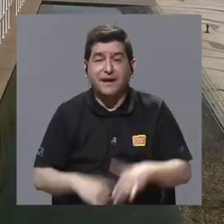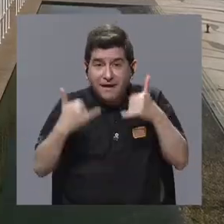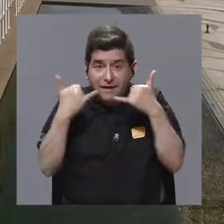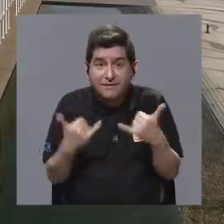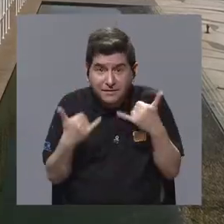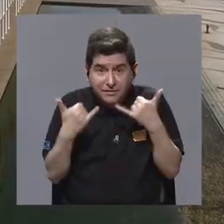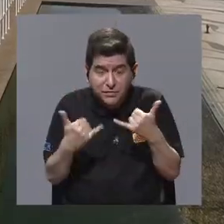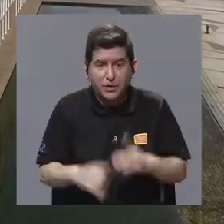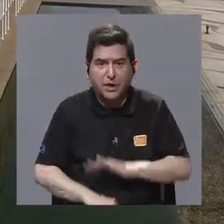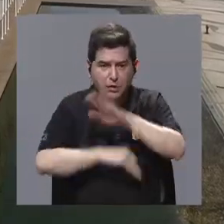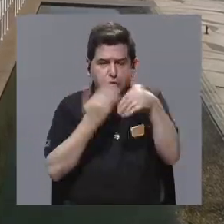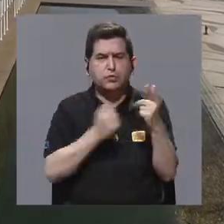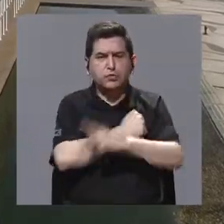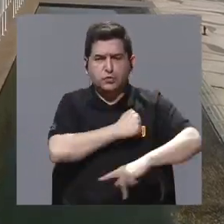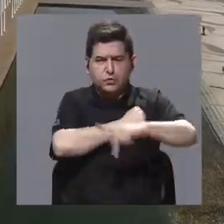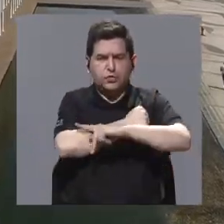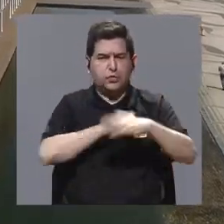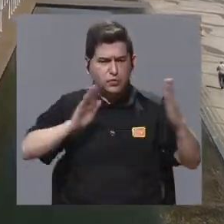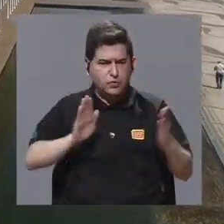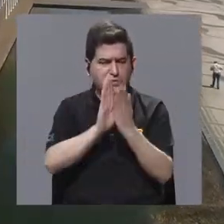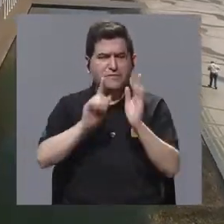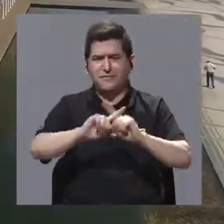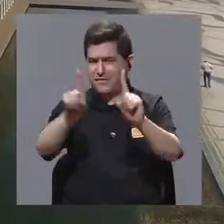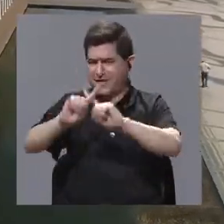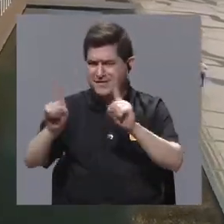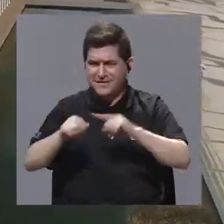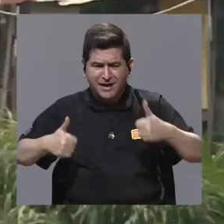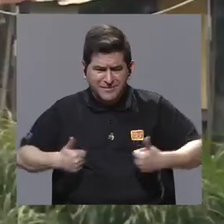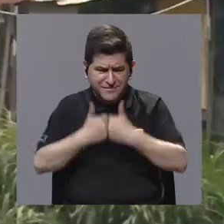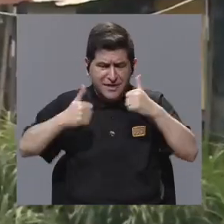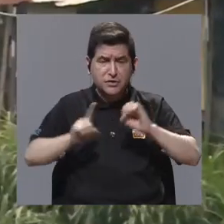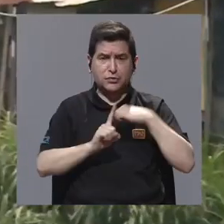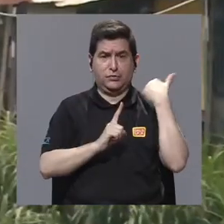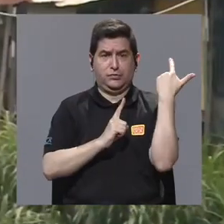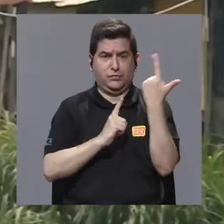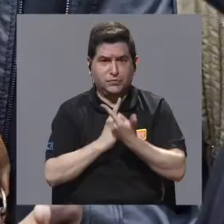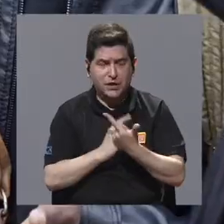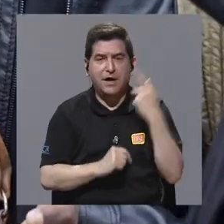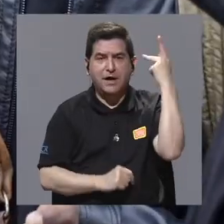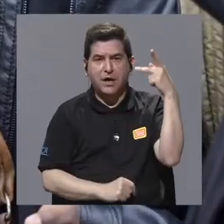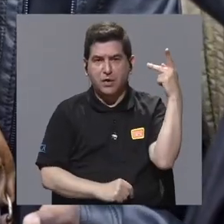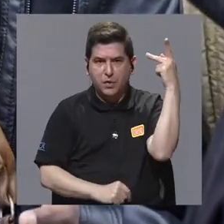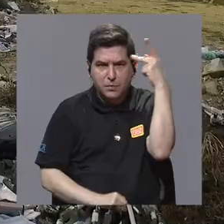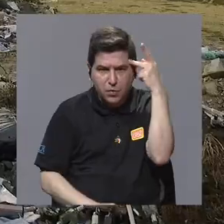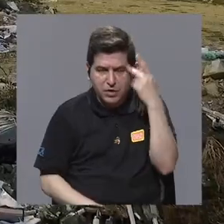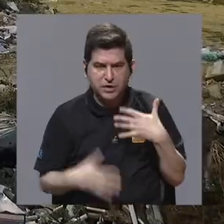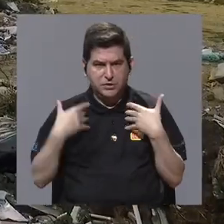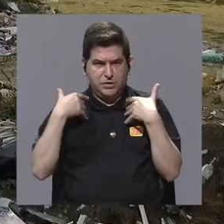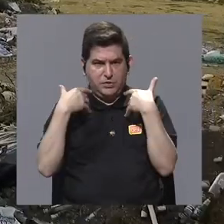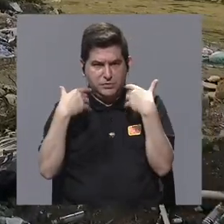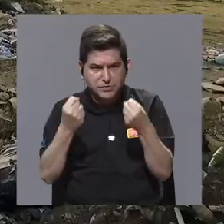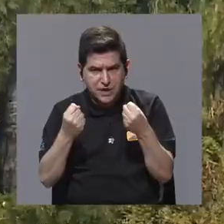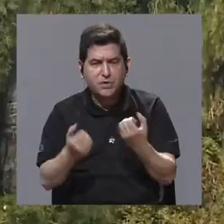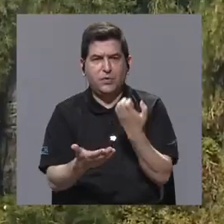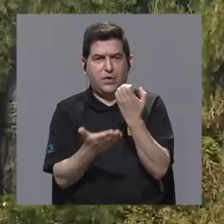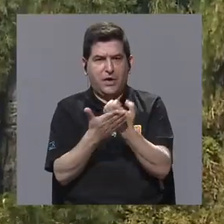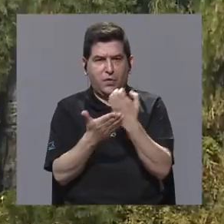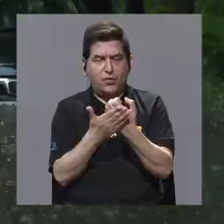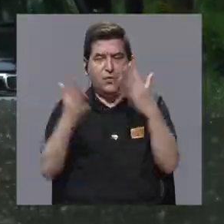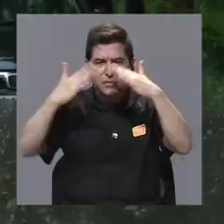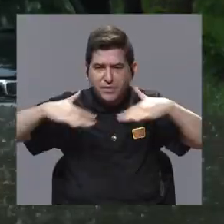En la actualidad, todos los países se enfrentan a un sinnúmero de desafíos sociales, políticos, sanitarios,